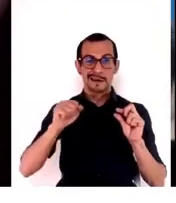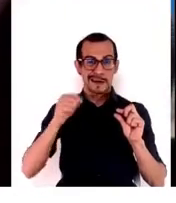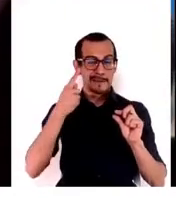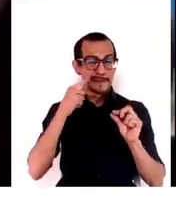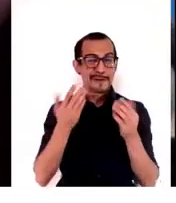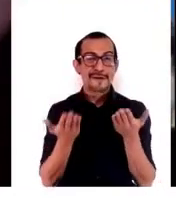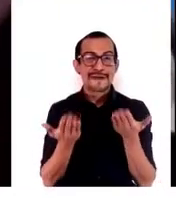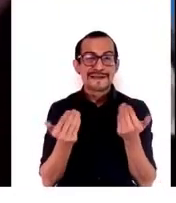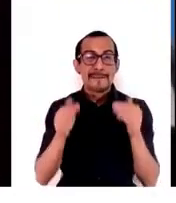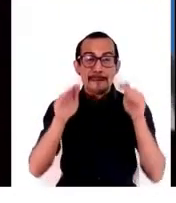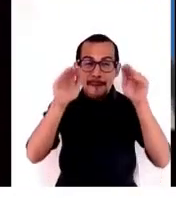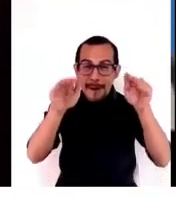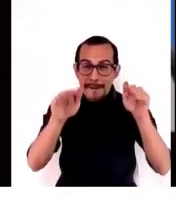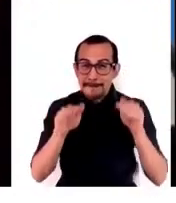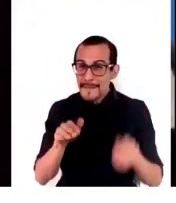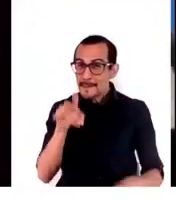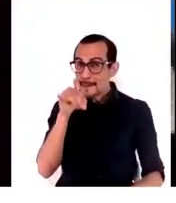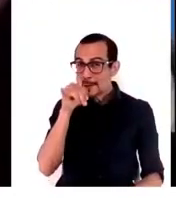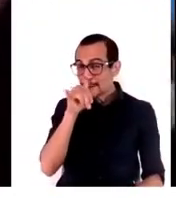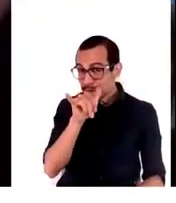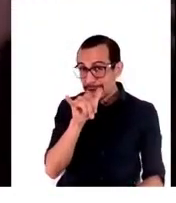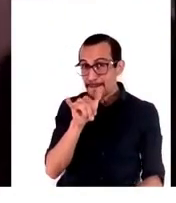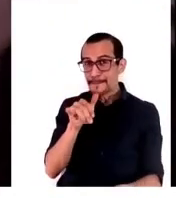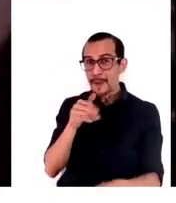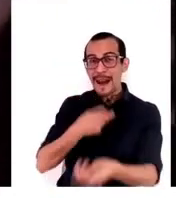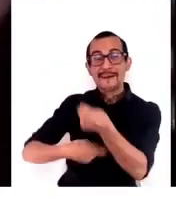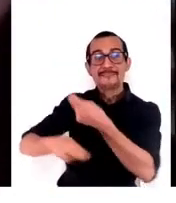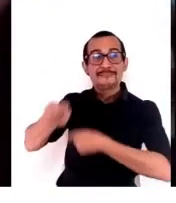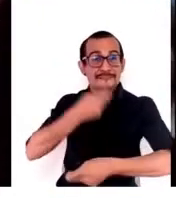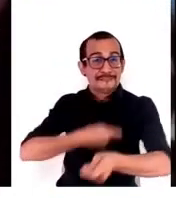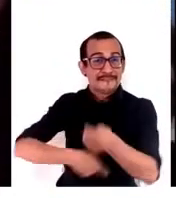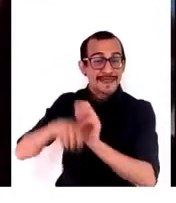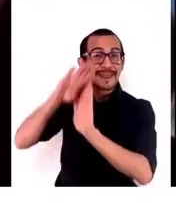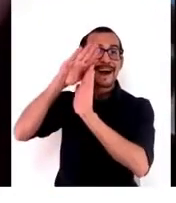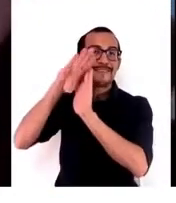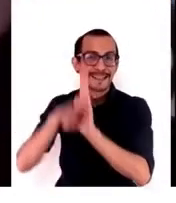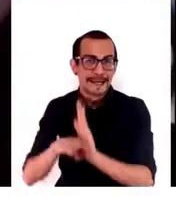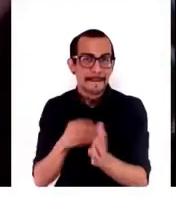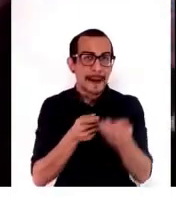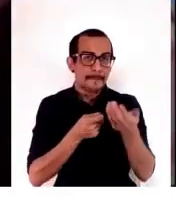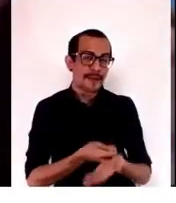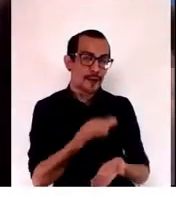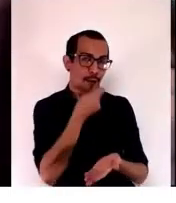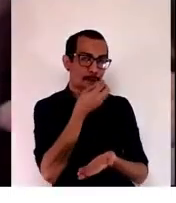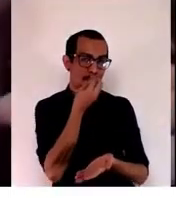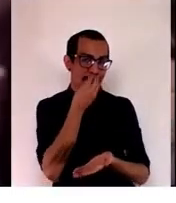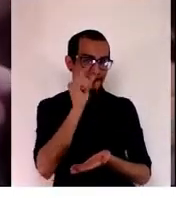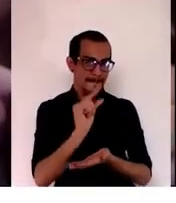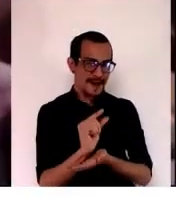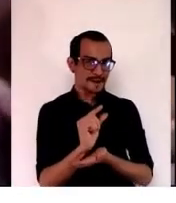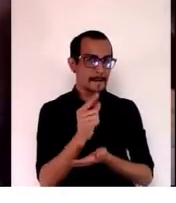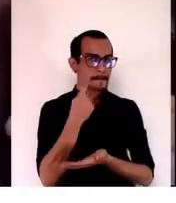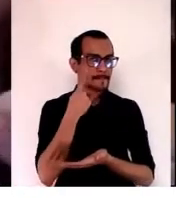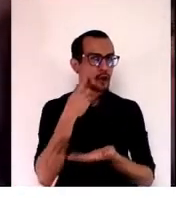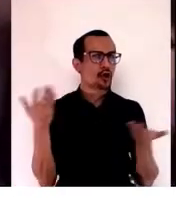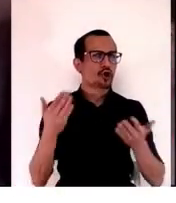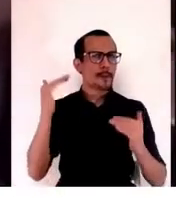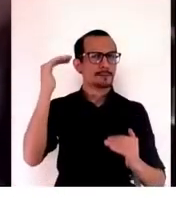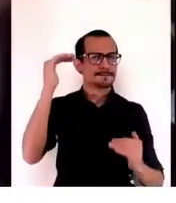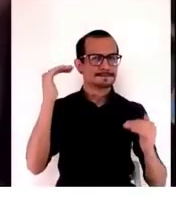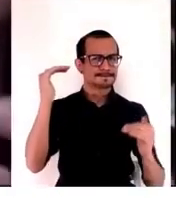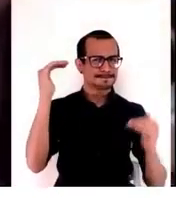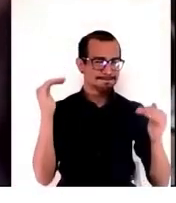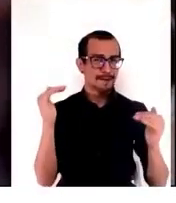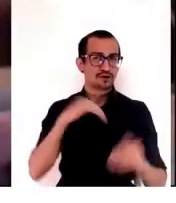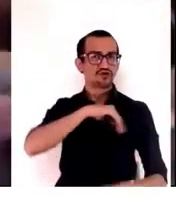mismo tiempo reducir el costo para el consumo, por lo cual debemos pensar un poquito que no